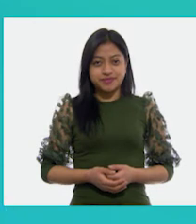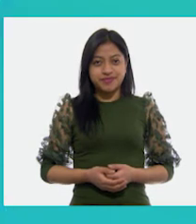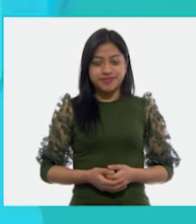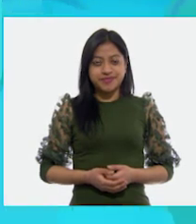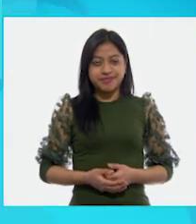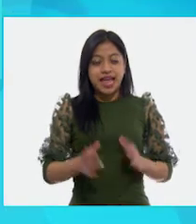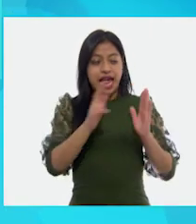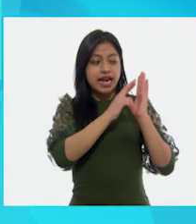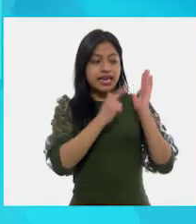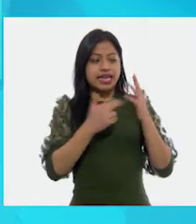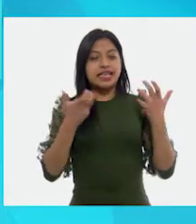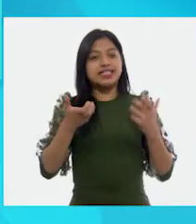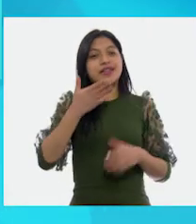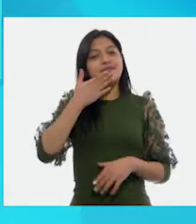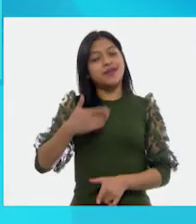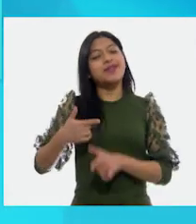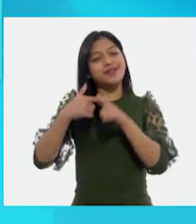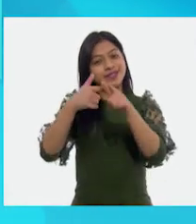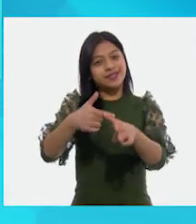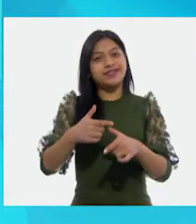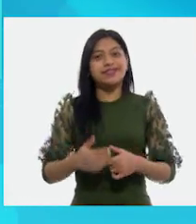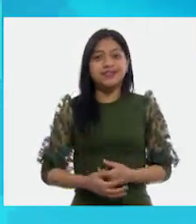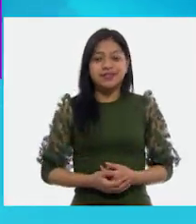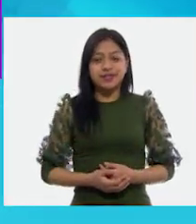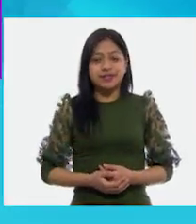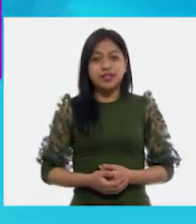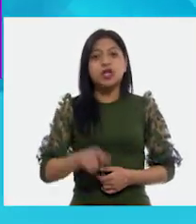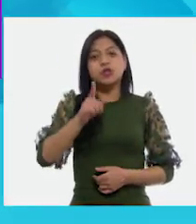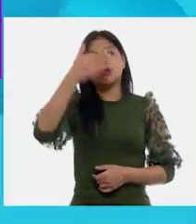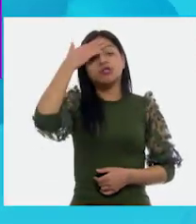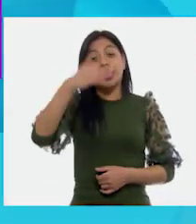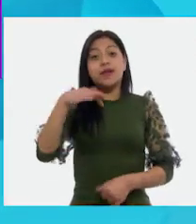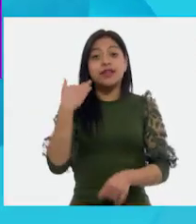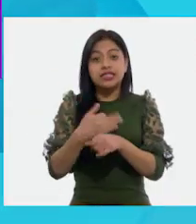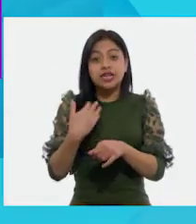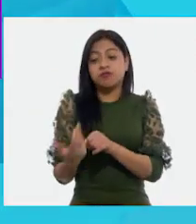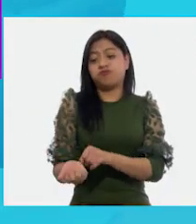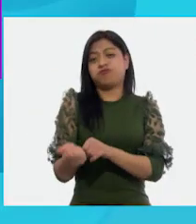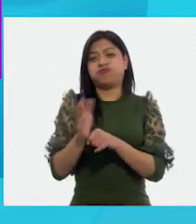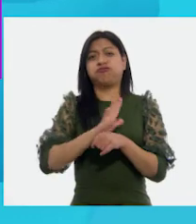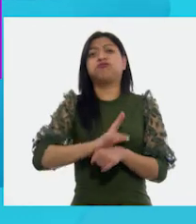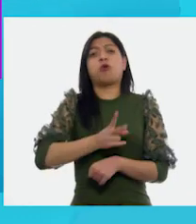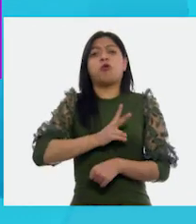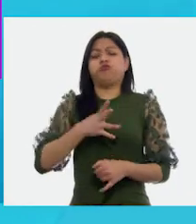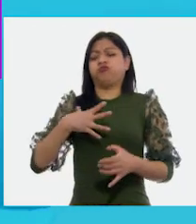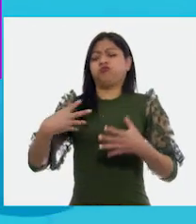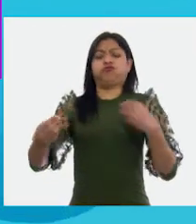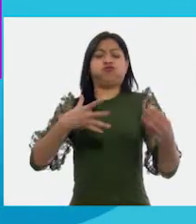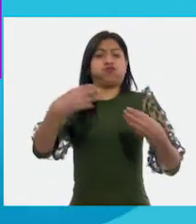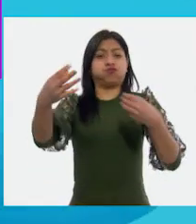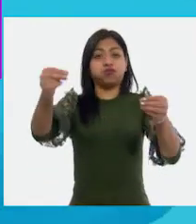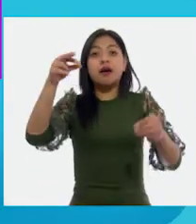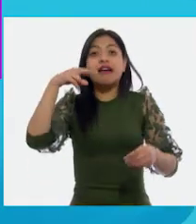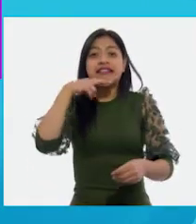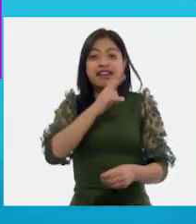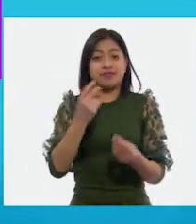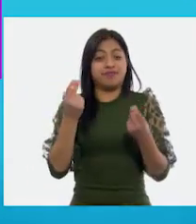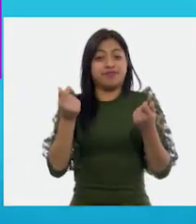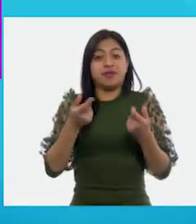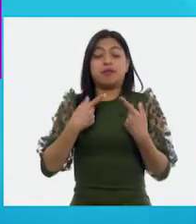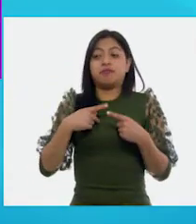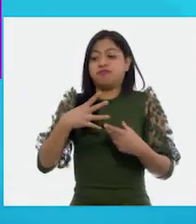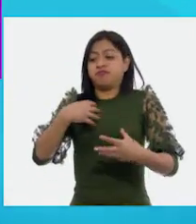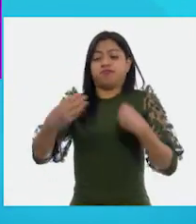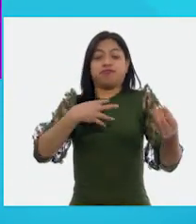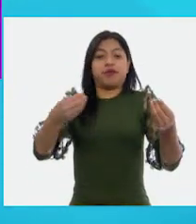Buenas prácticas para seguir adelante. Como todos sabemos, el COVID-19 es un virus que se contagia muy fácilmente entre las